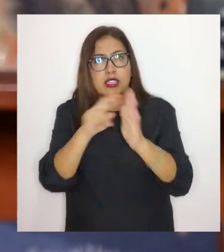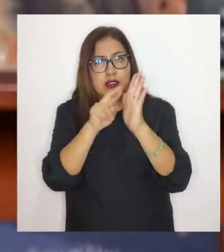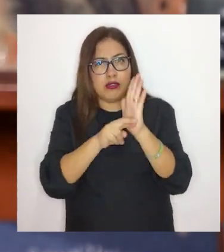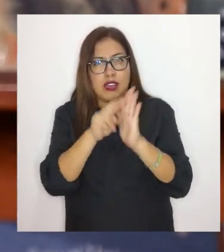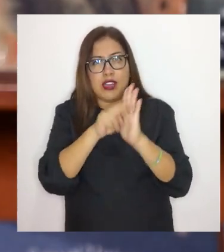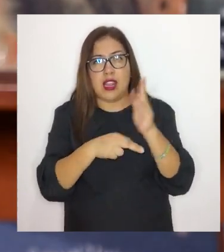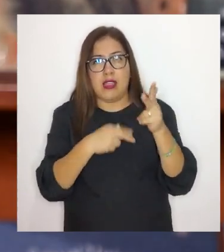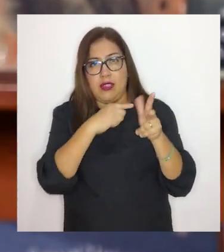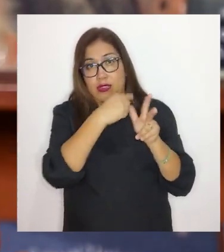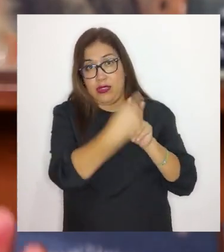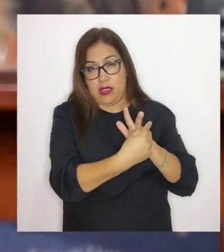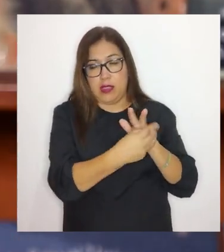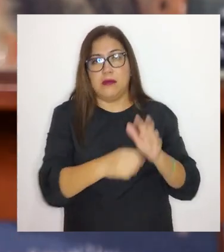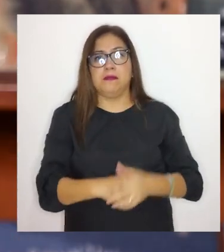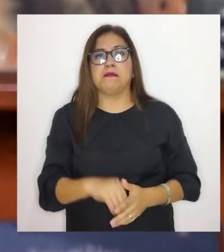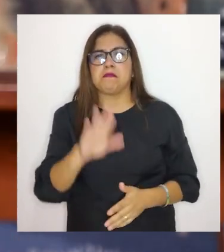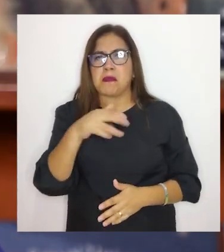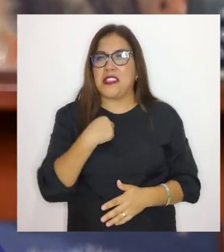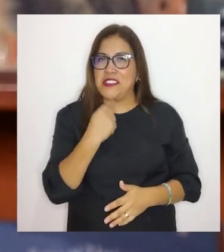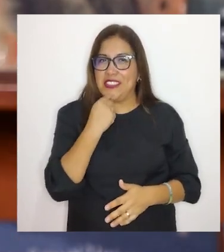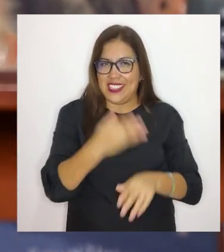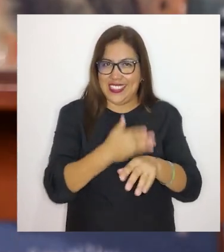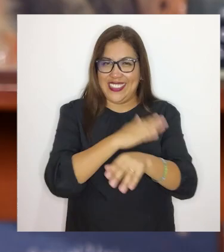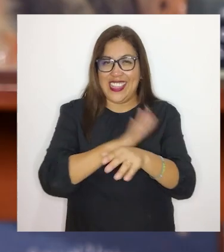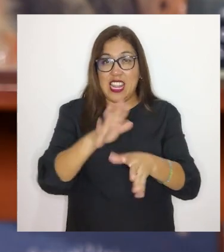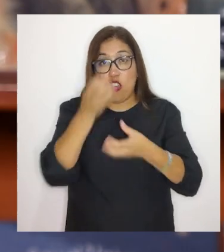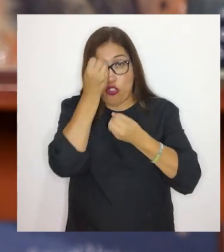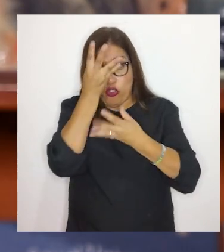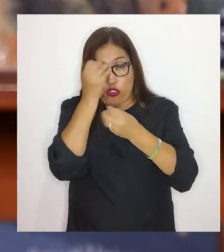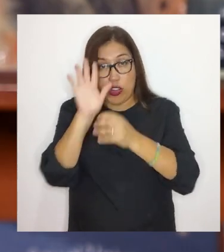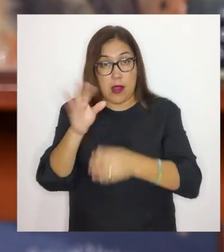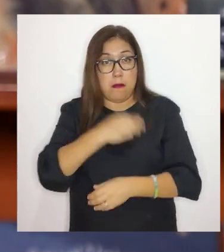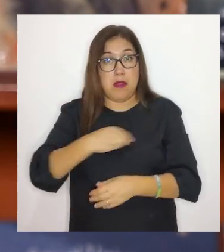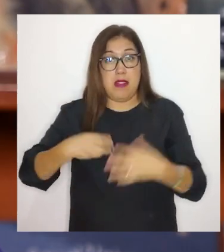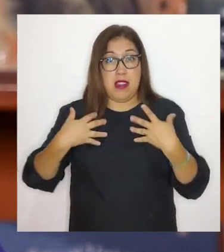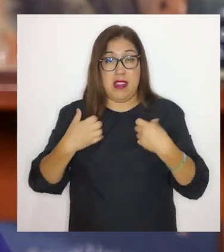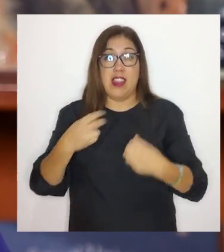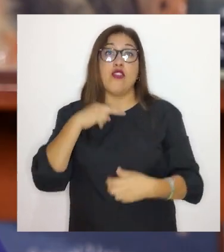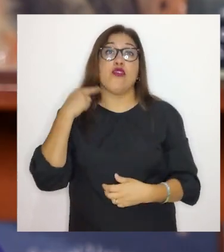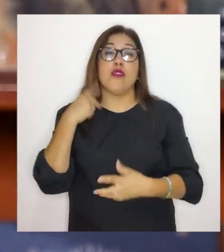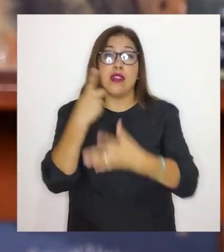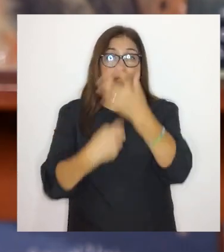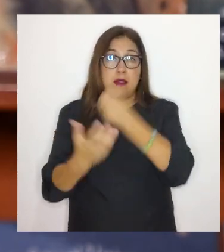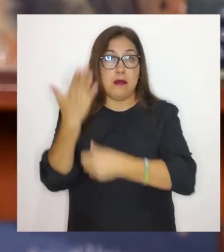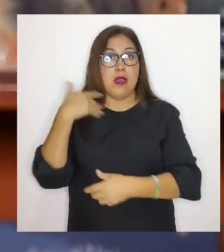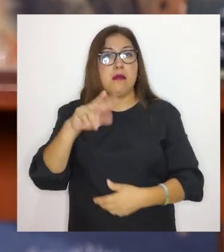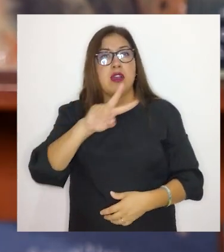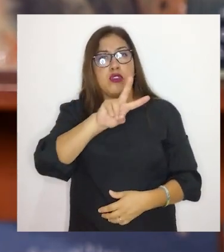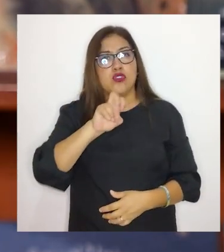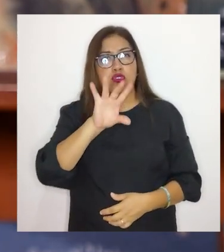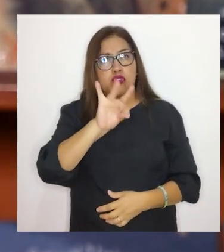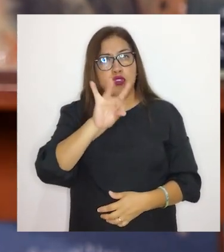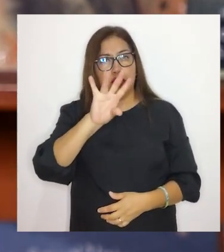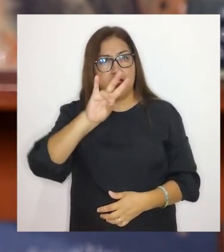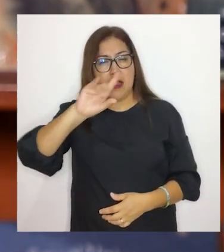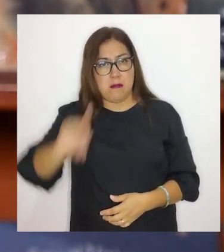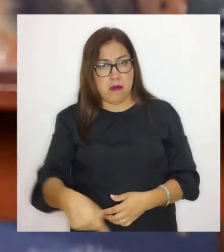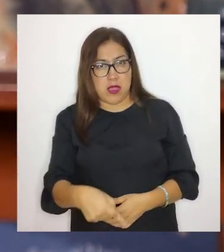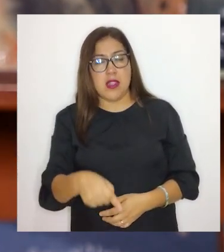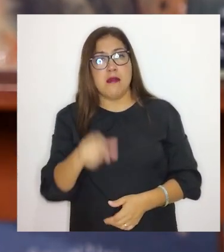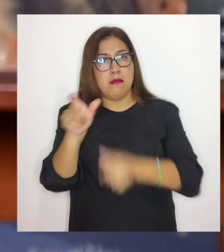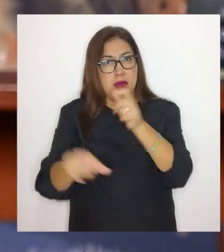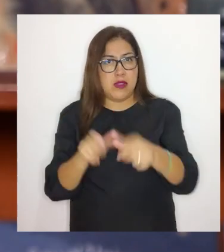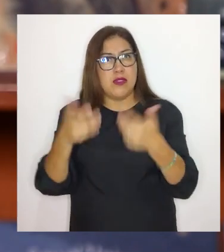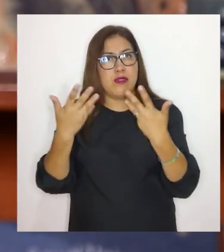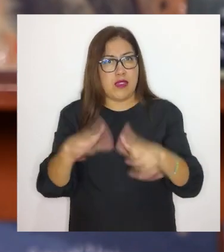cumplimiento de los tres requisitos. Pero mencionaba yo de que, de acuerdo a la información del MINSA, a noviembre del año pasado existen 287